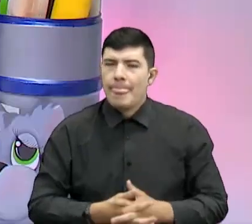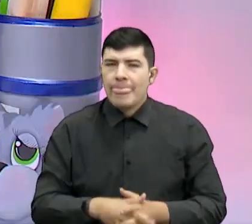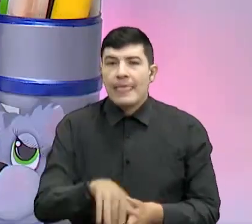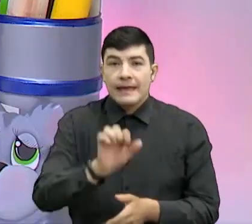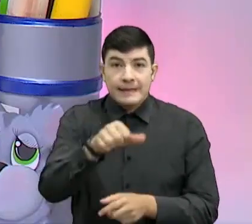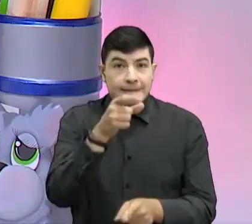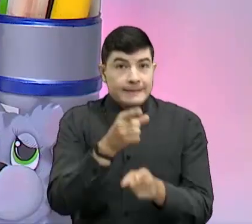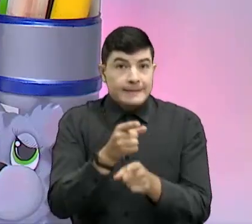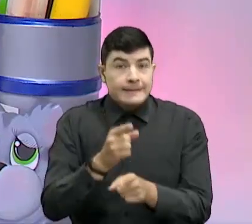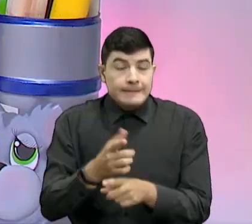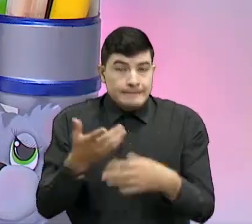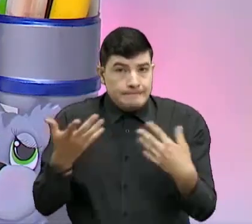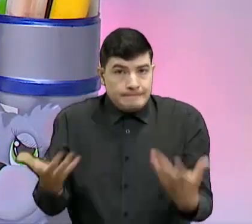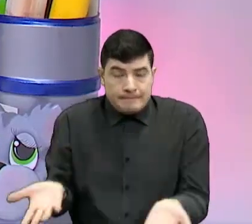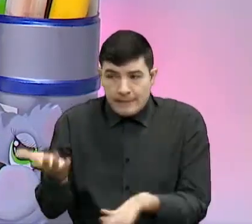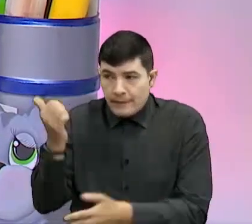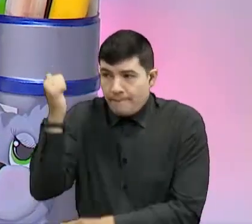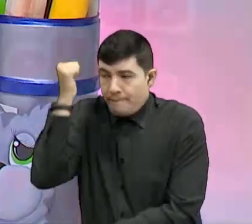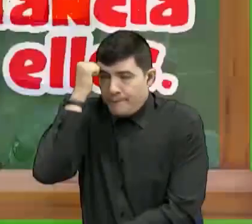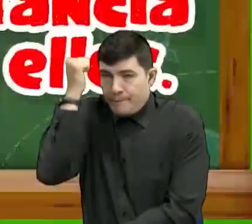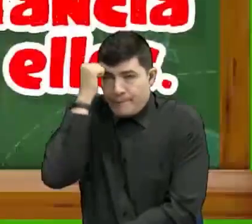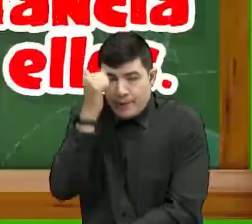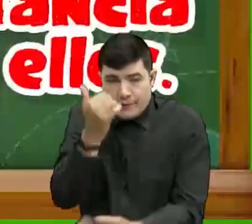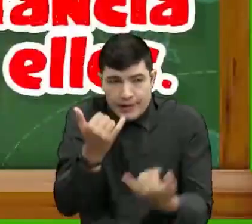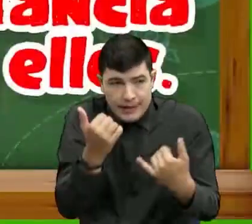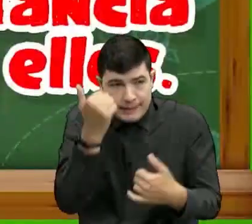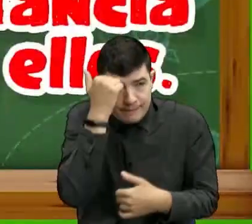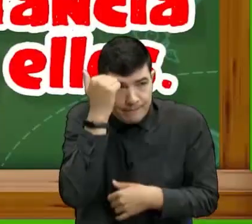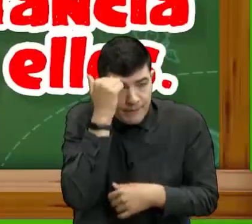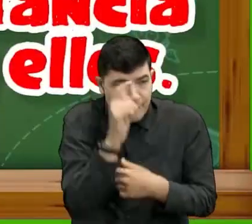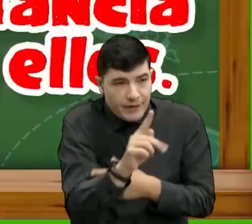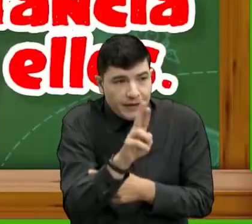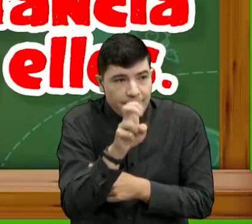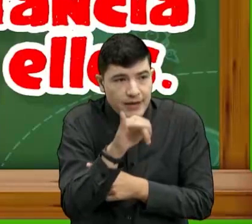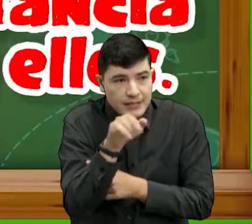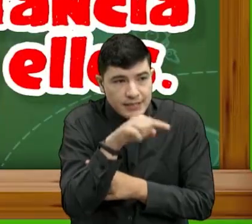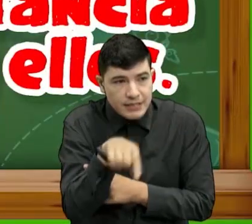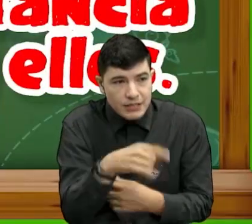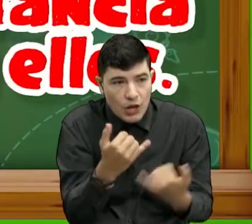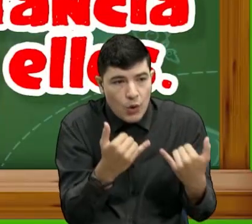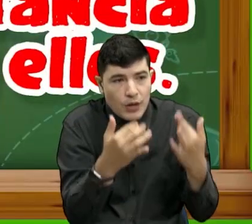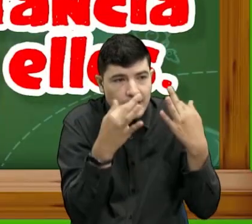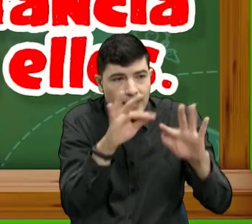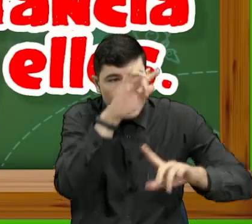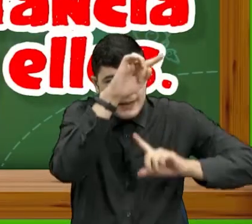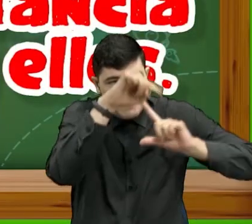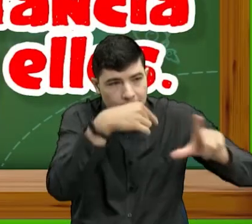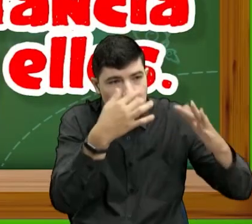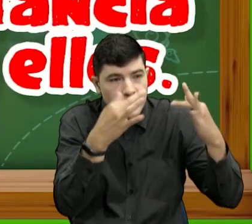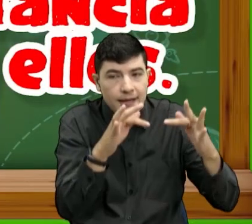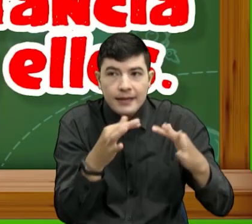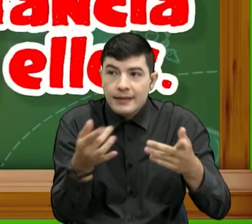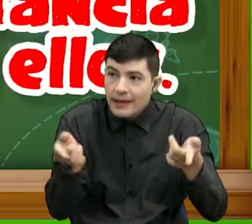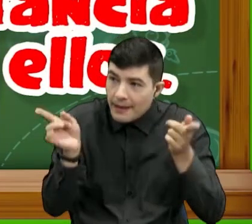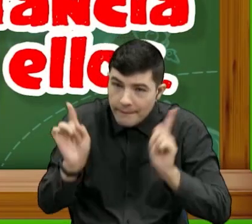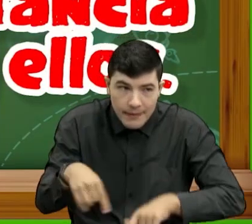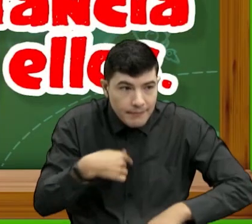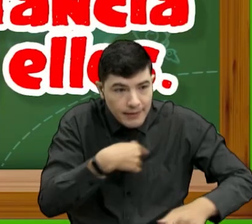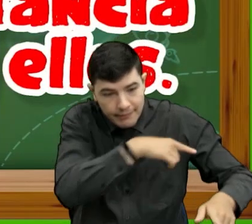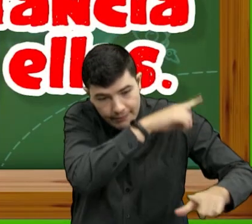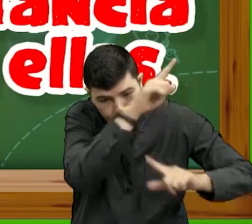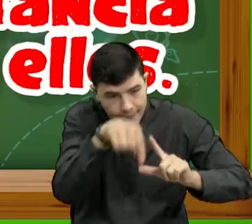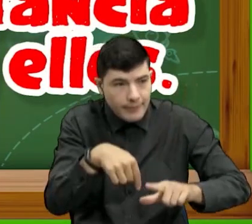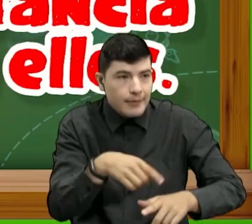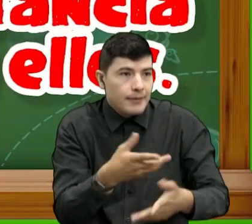caracha. ¿Qué ha mandado el profesor Francisco, Ala? Ah, qué pena. Esta sí lo mandó el profe Francisco. No, sí, también me mandó a mí, vea. Ah, bueno.